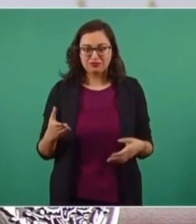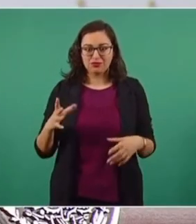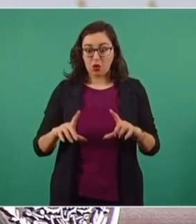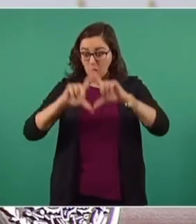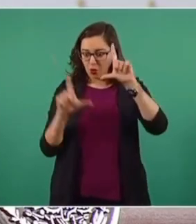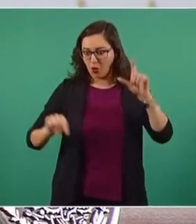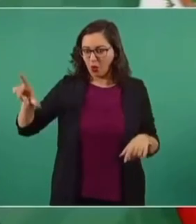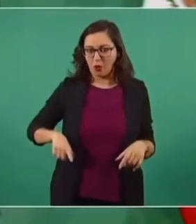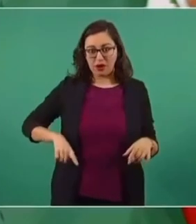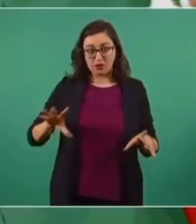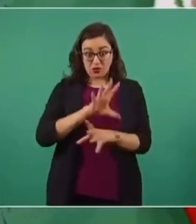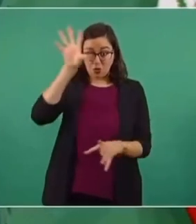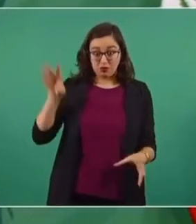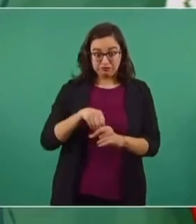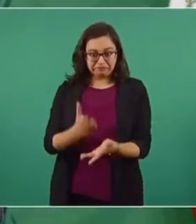Estado.